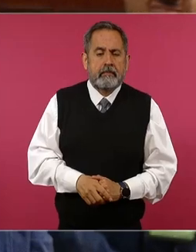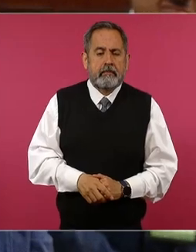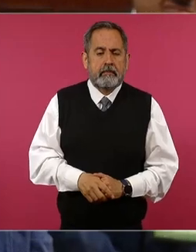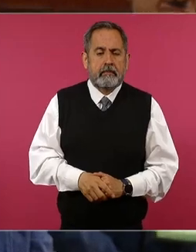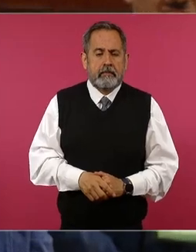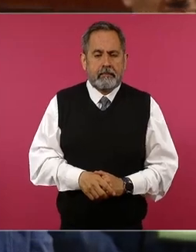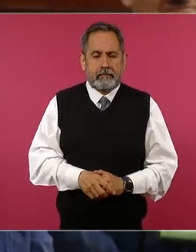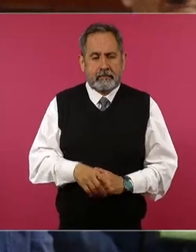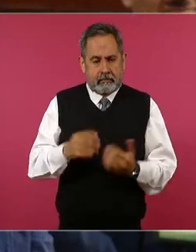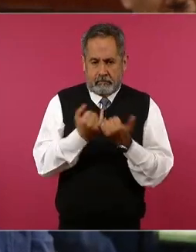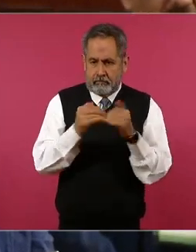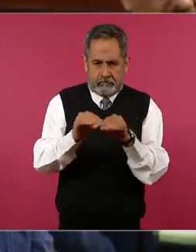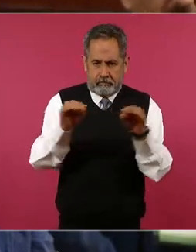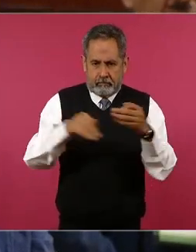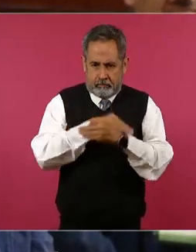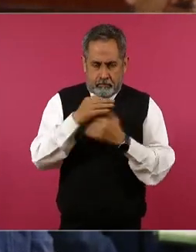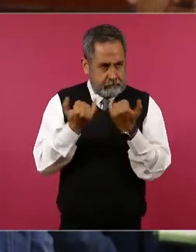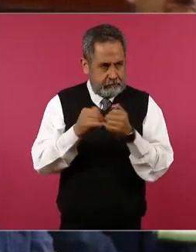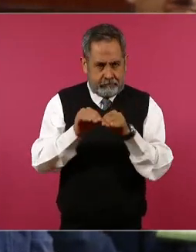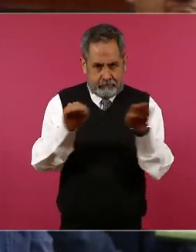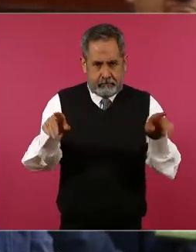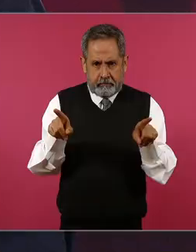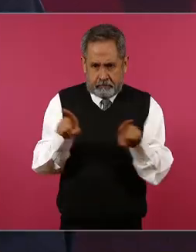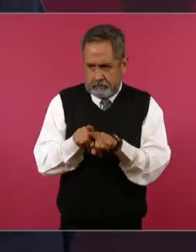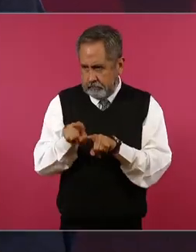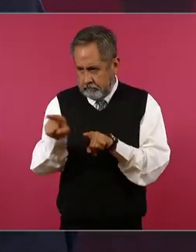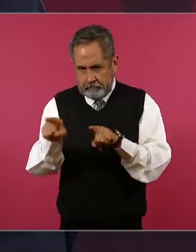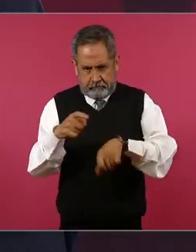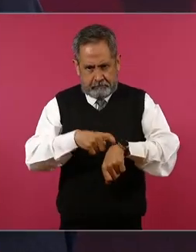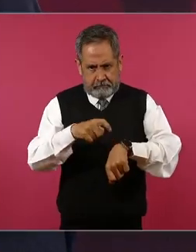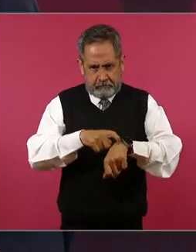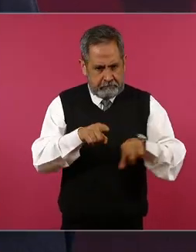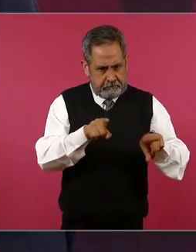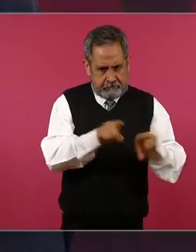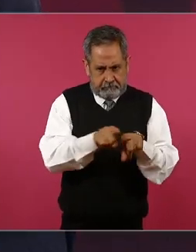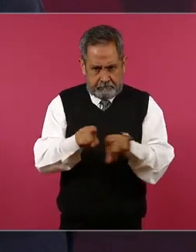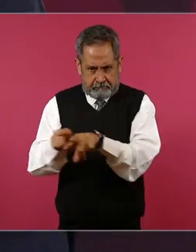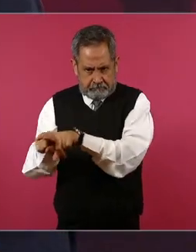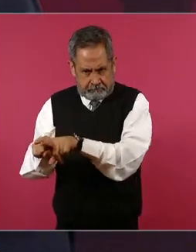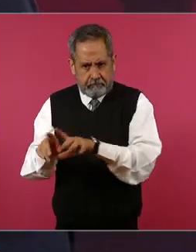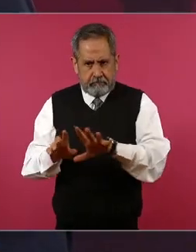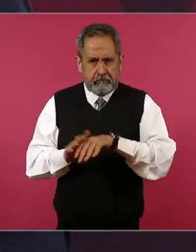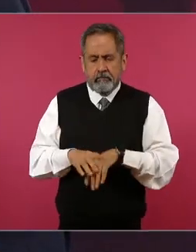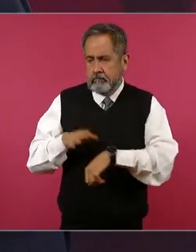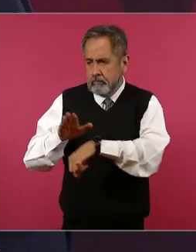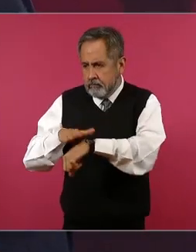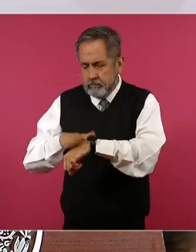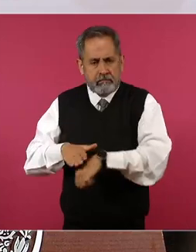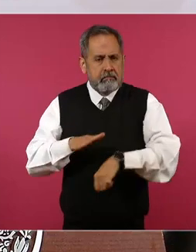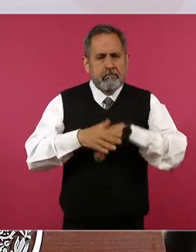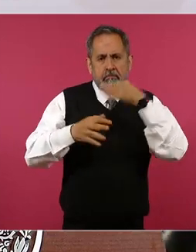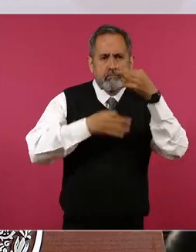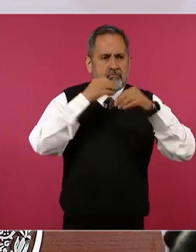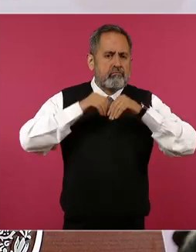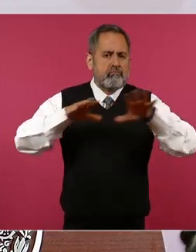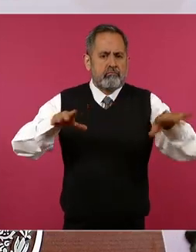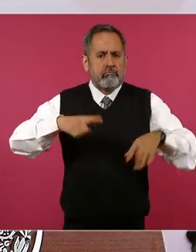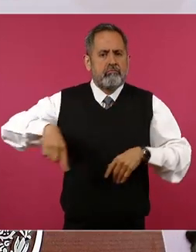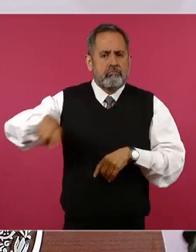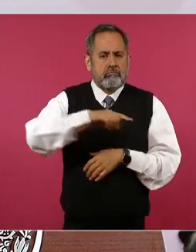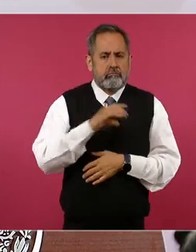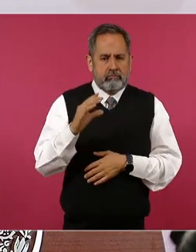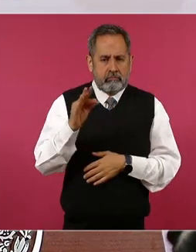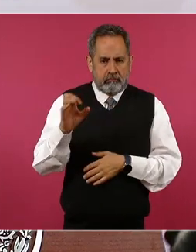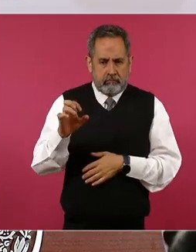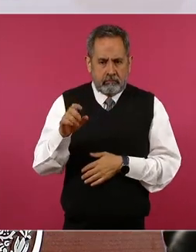y parejo a todos al mismo tiempo y que le hablen a los trabajadores electricistas